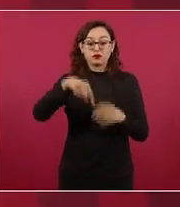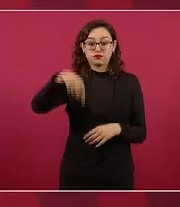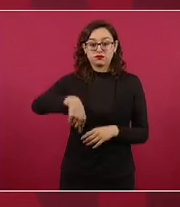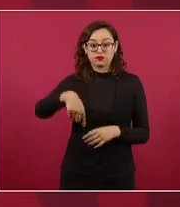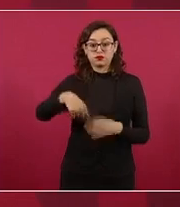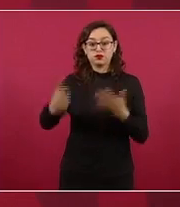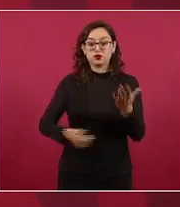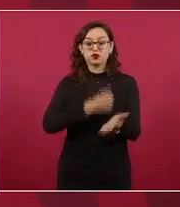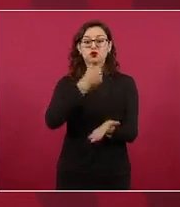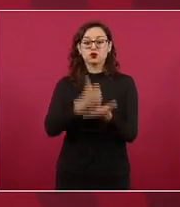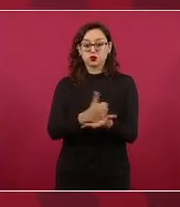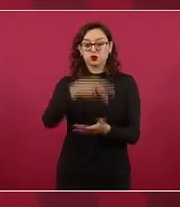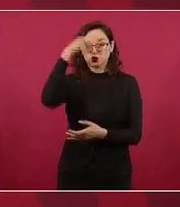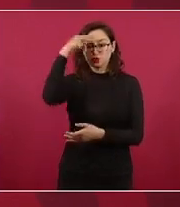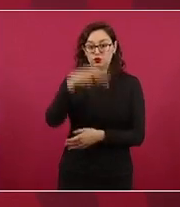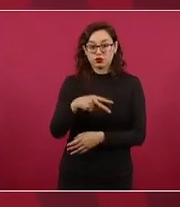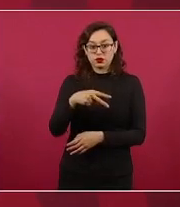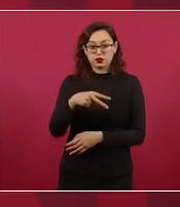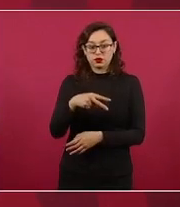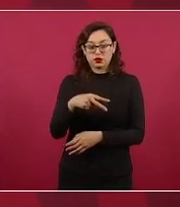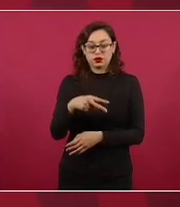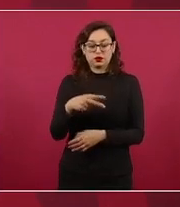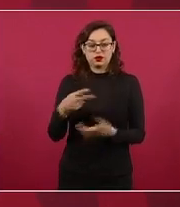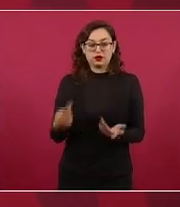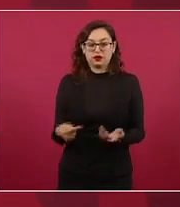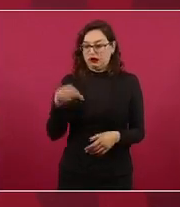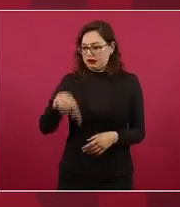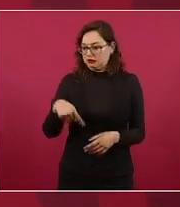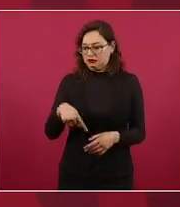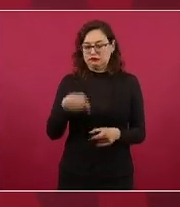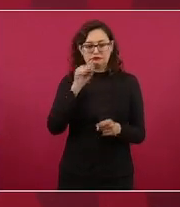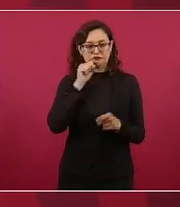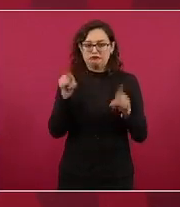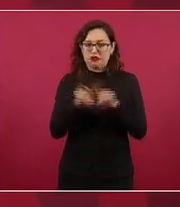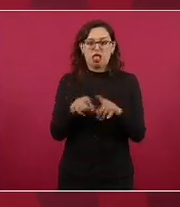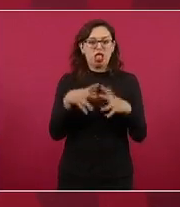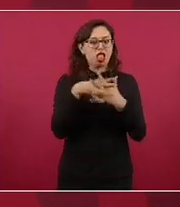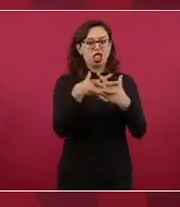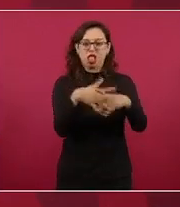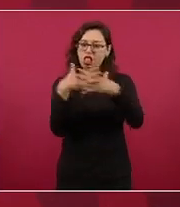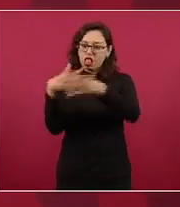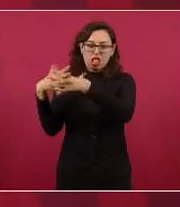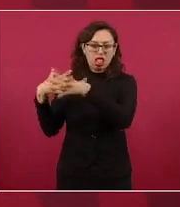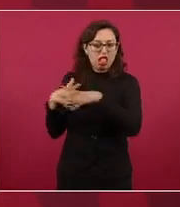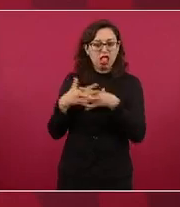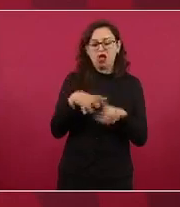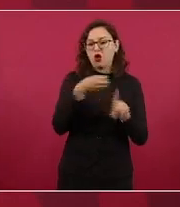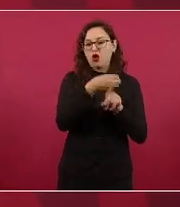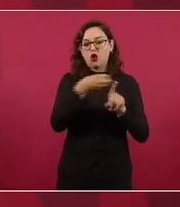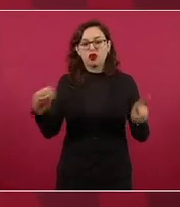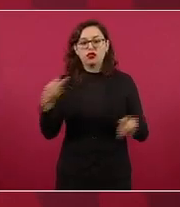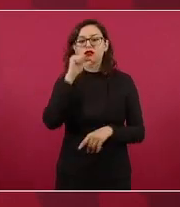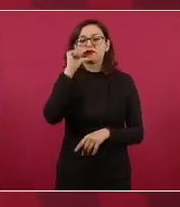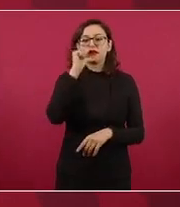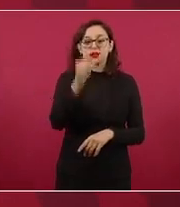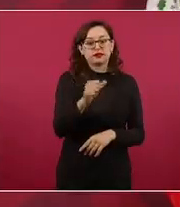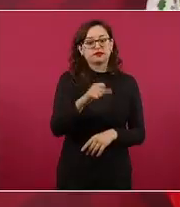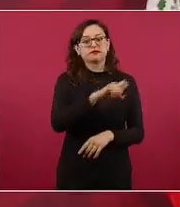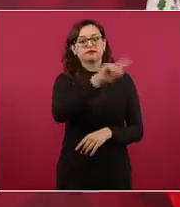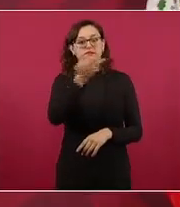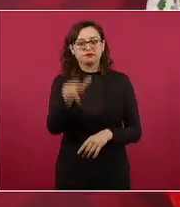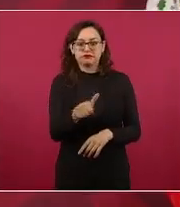aquí había mucho desorden también se ordenó se dijo